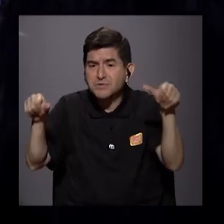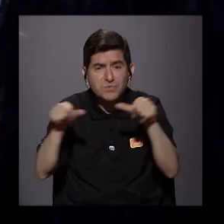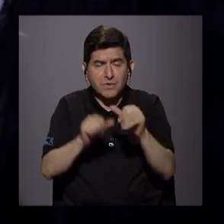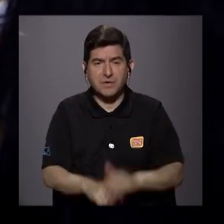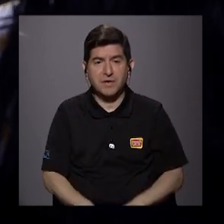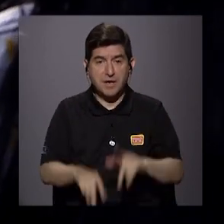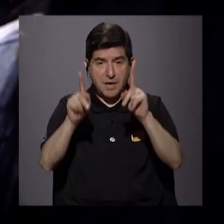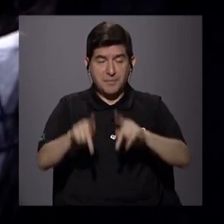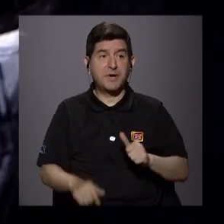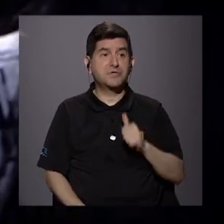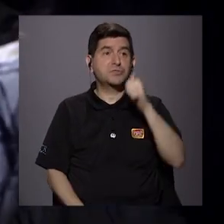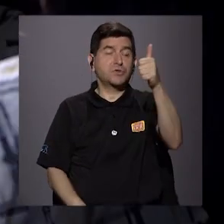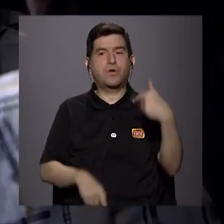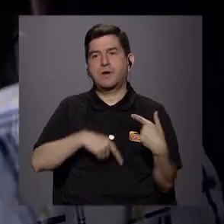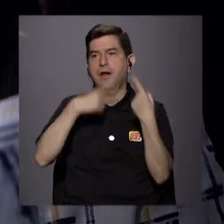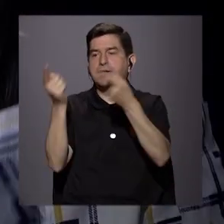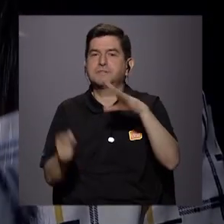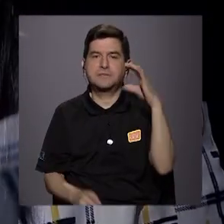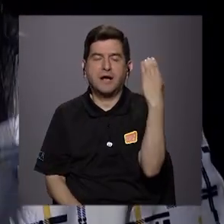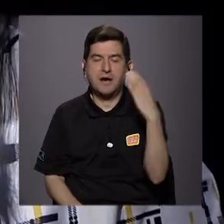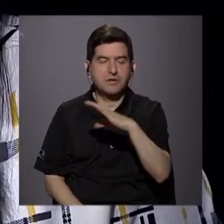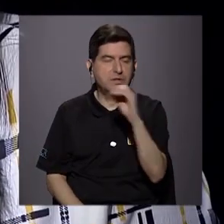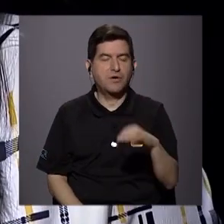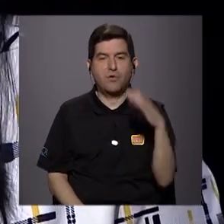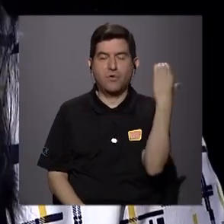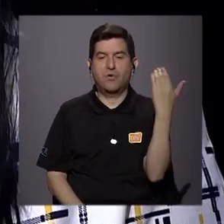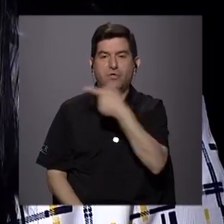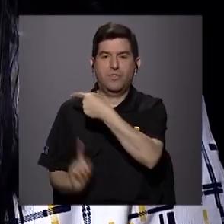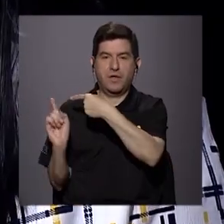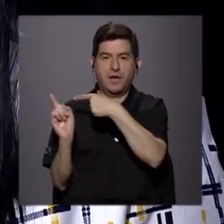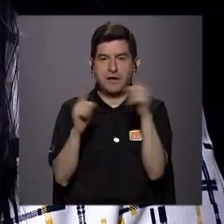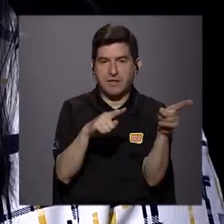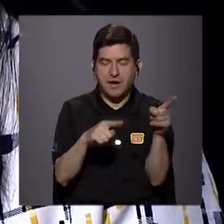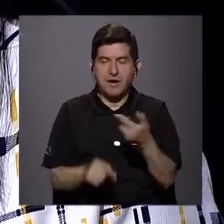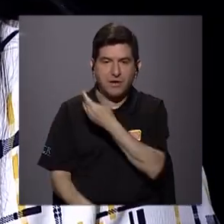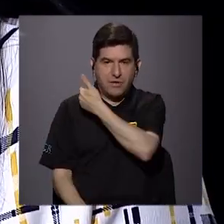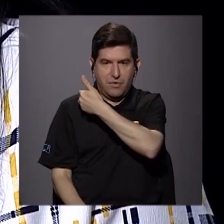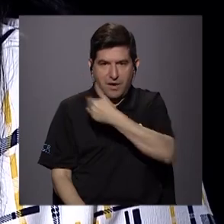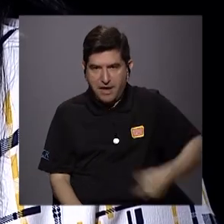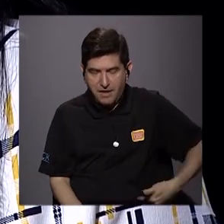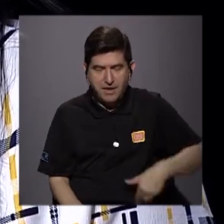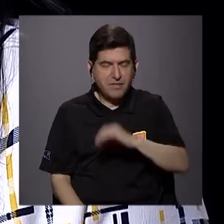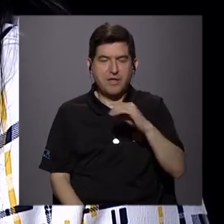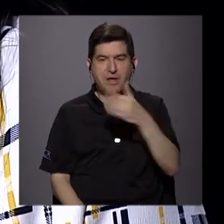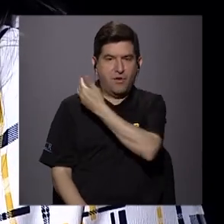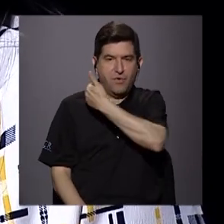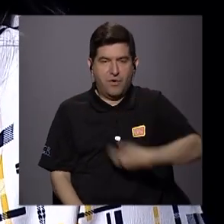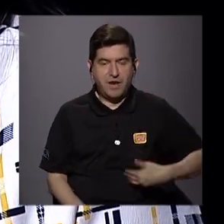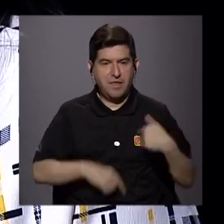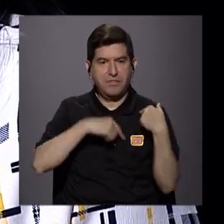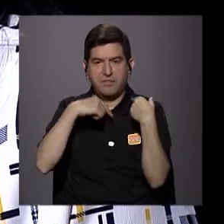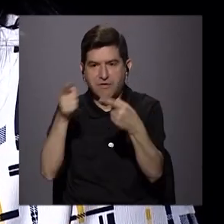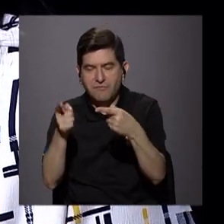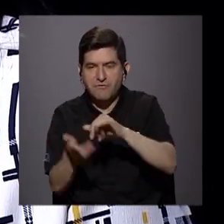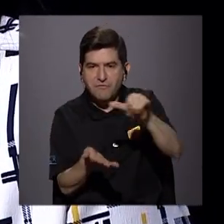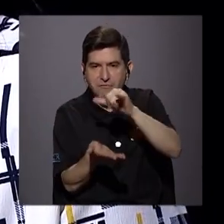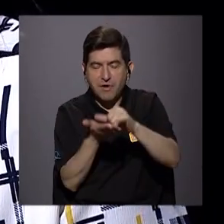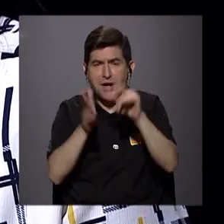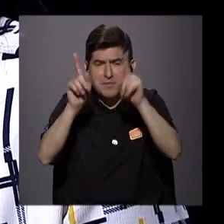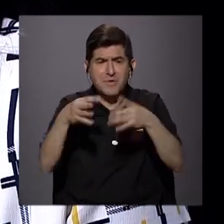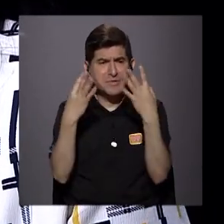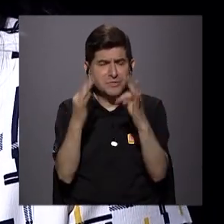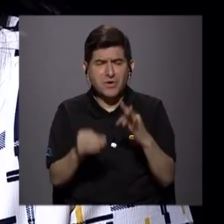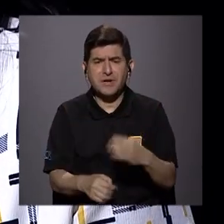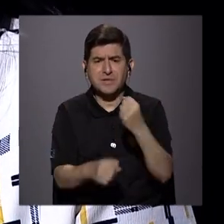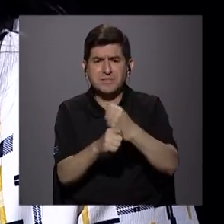Entonces tenemos personas de Alajuela trasladándose a Cartago, de Cartago a Heredia, de Heredia a San José, ¿verdad? Cuando las personas podrían incluso tratar